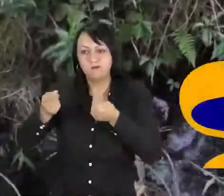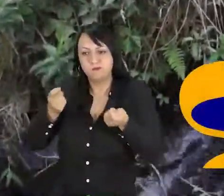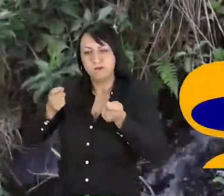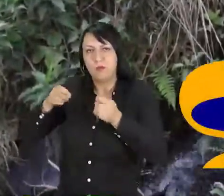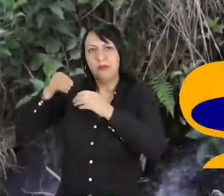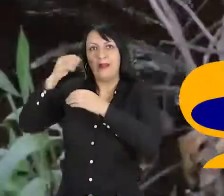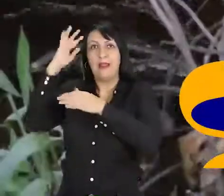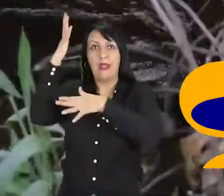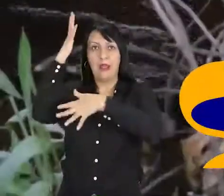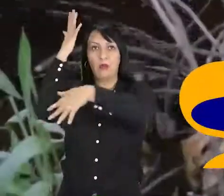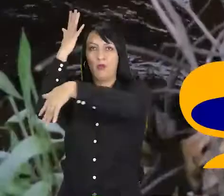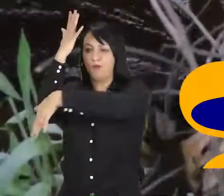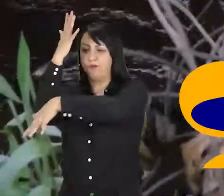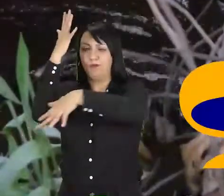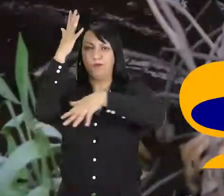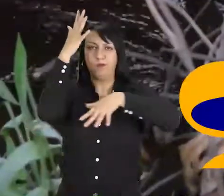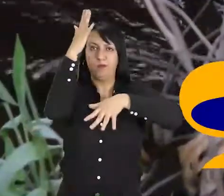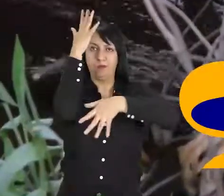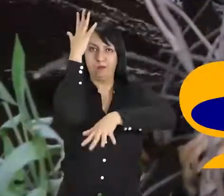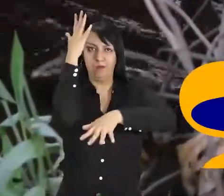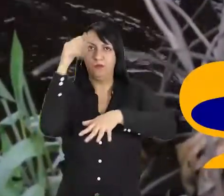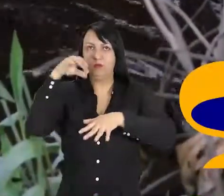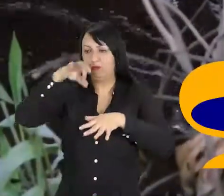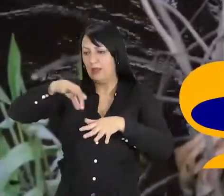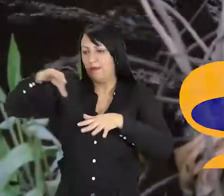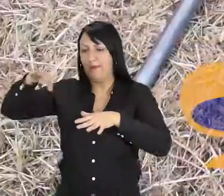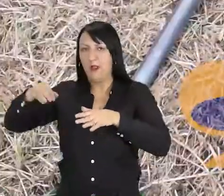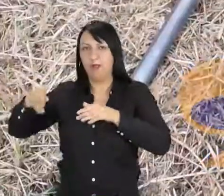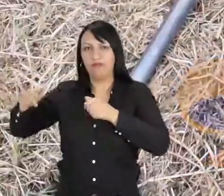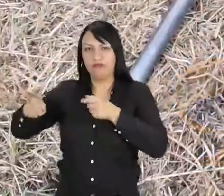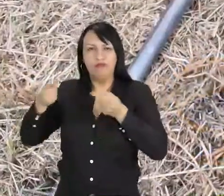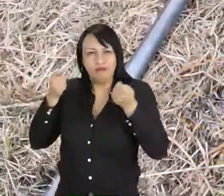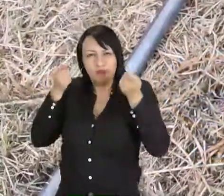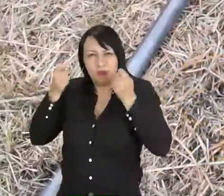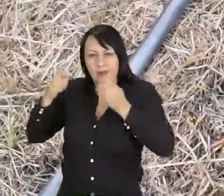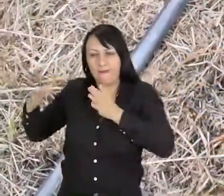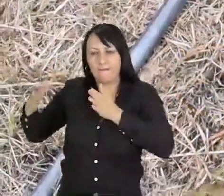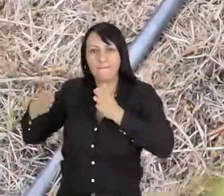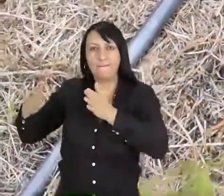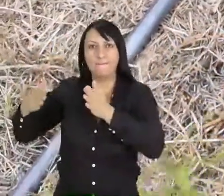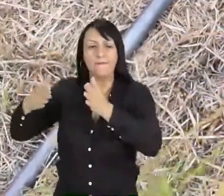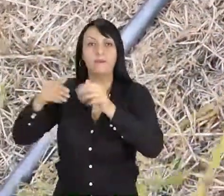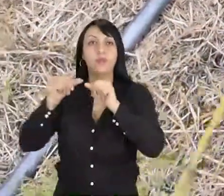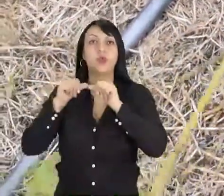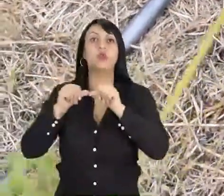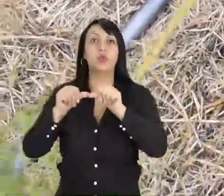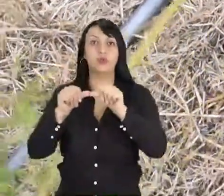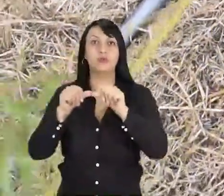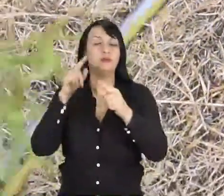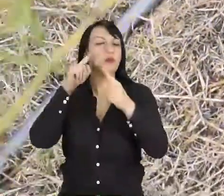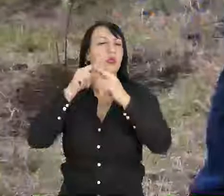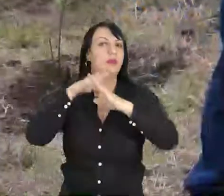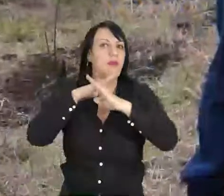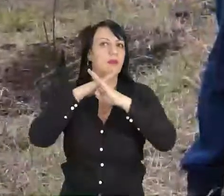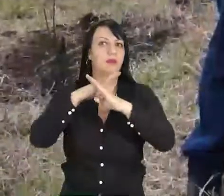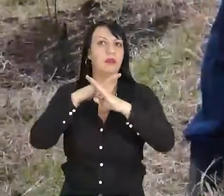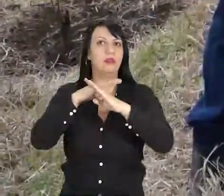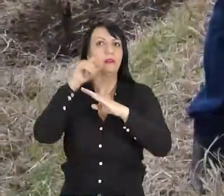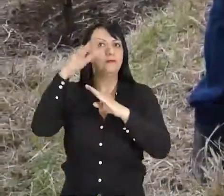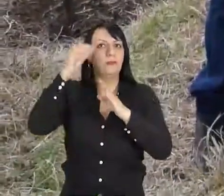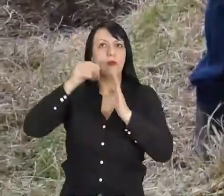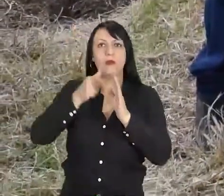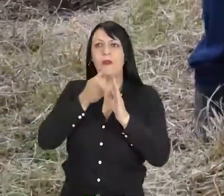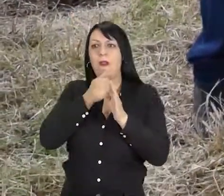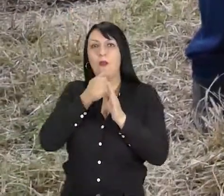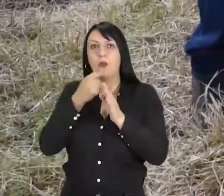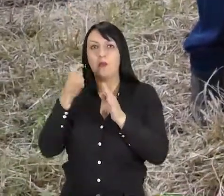que el acueducto de la ciudad pueda, en lo posible, tener un caudal constante, y esto evitaría problemas